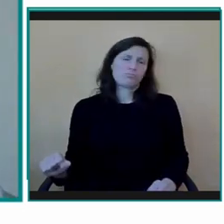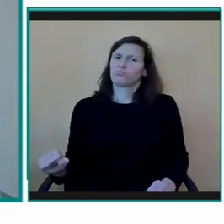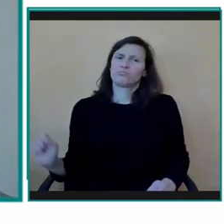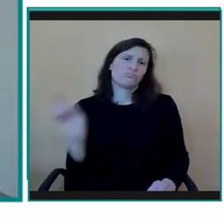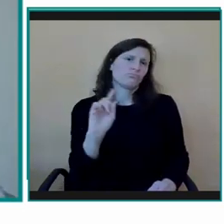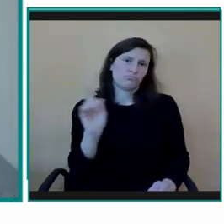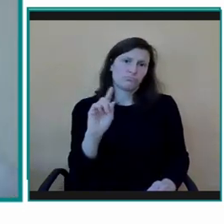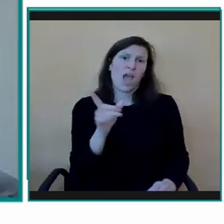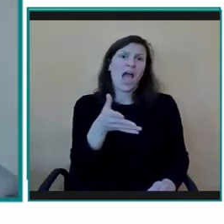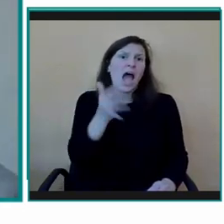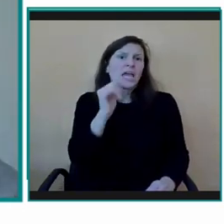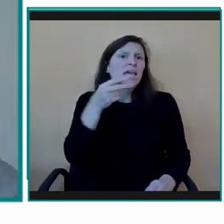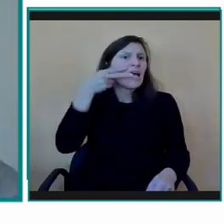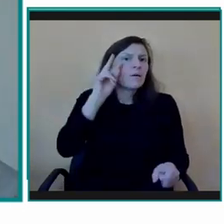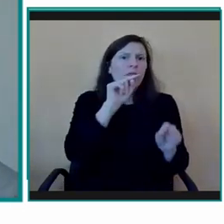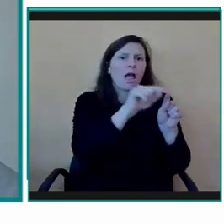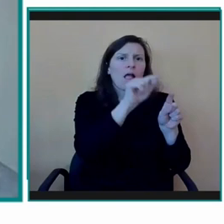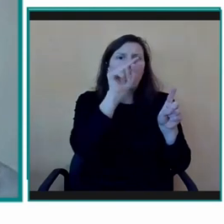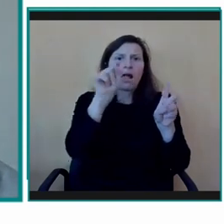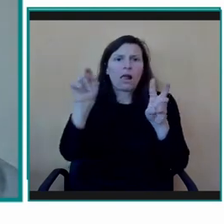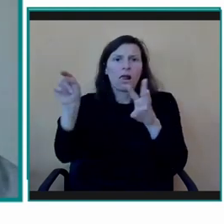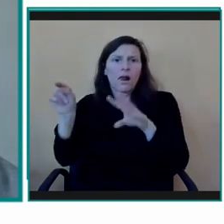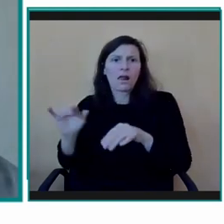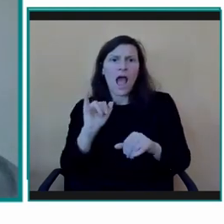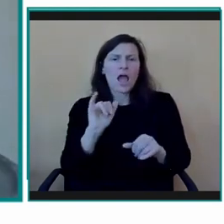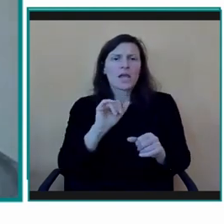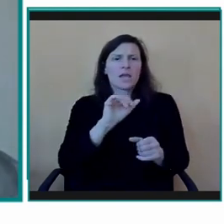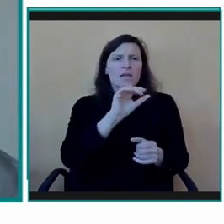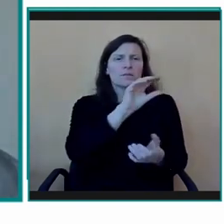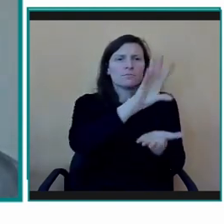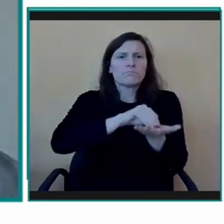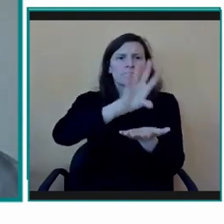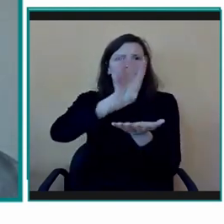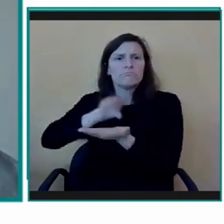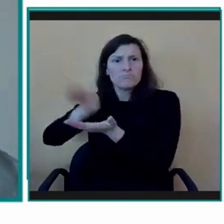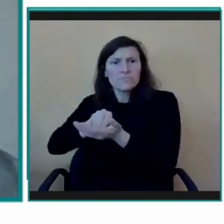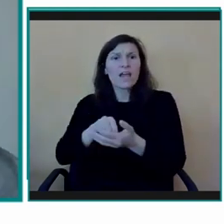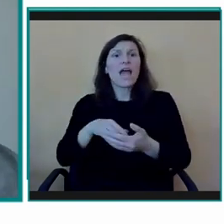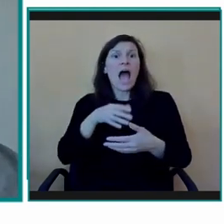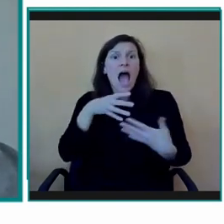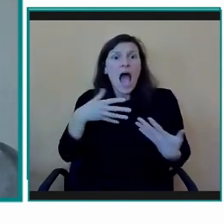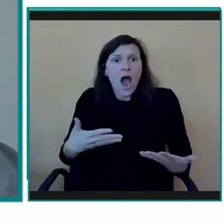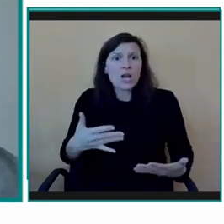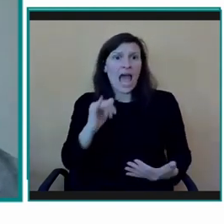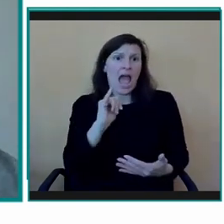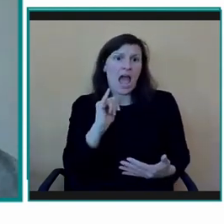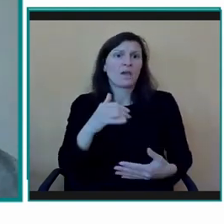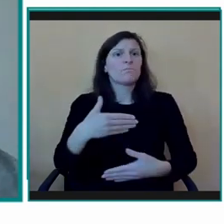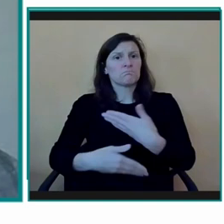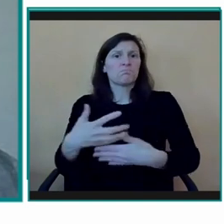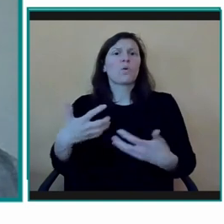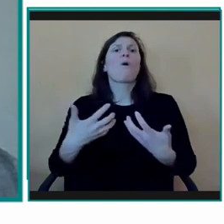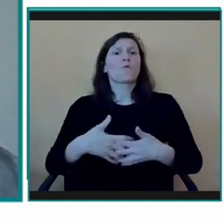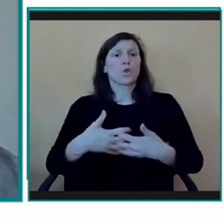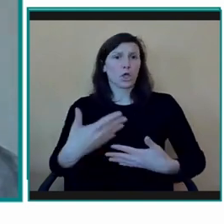tú, sabes, Gerardo y Cecilia, como sabéis, que ya están funcionando en nuestro país, como es esta del Colegio